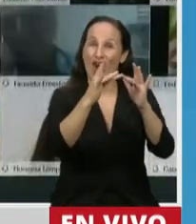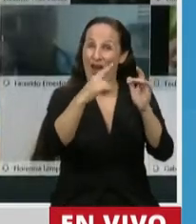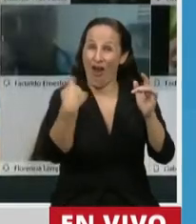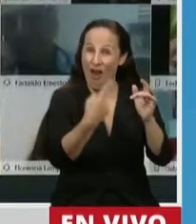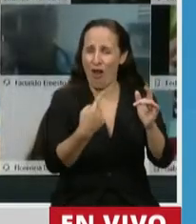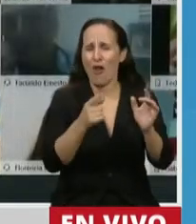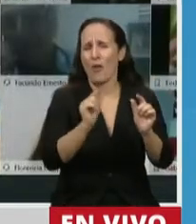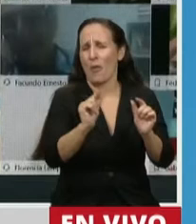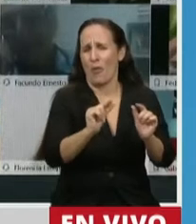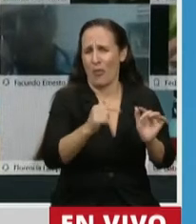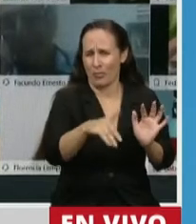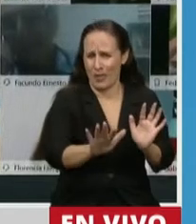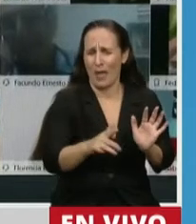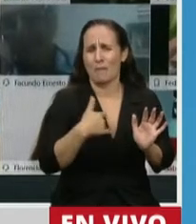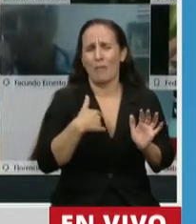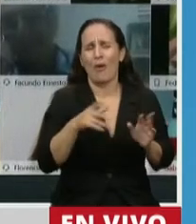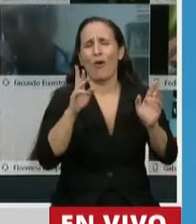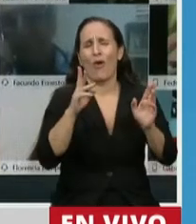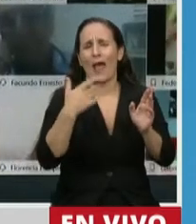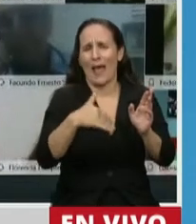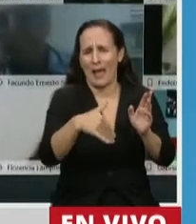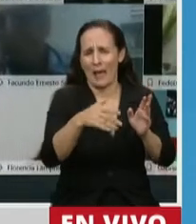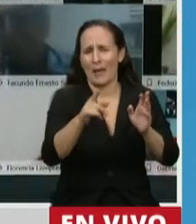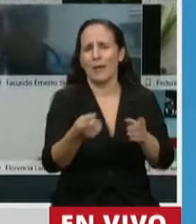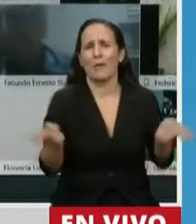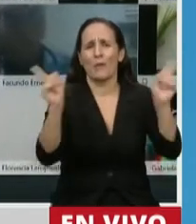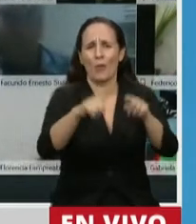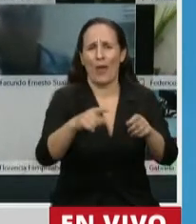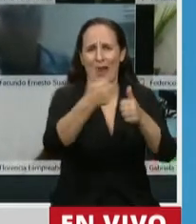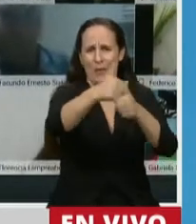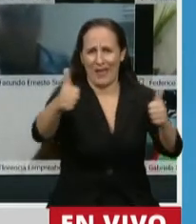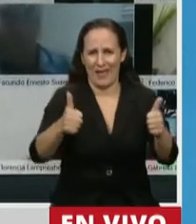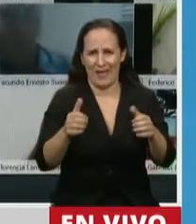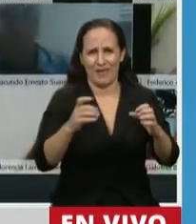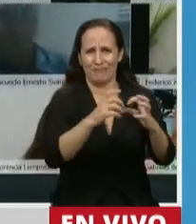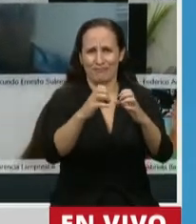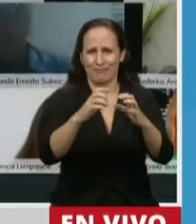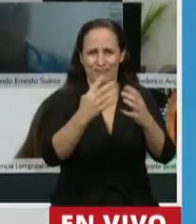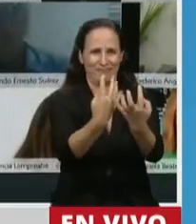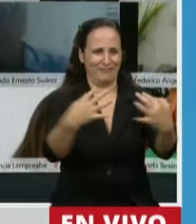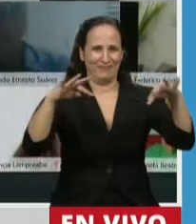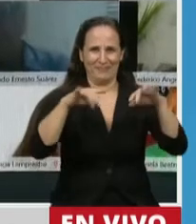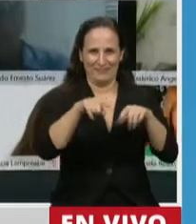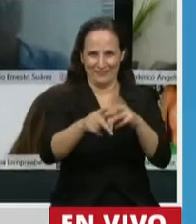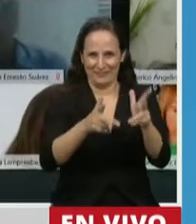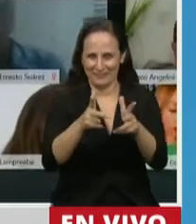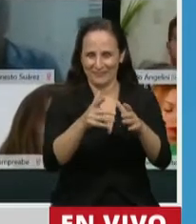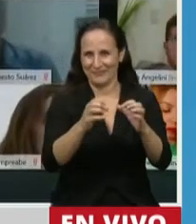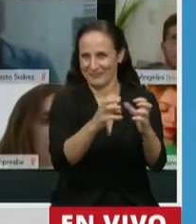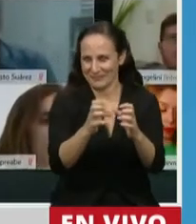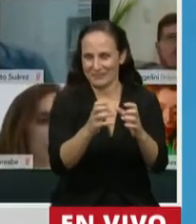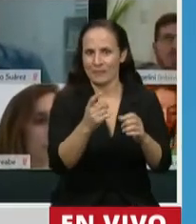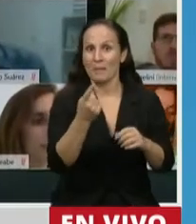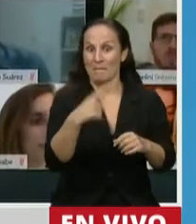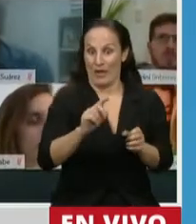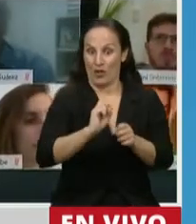transitoria y que todos apelamos a que pronto podamos debatir y discutir en el recinto. No es casualidad, decía, que en